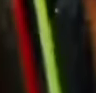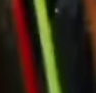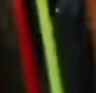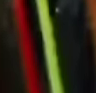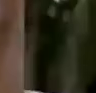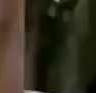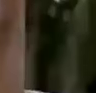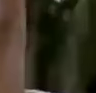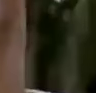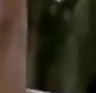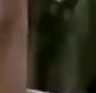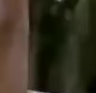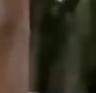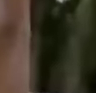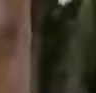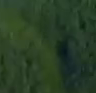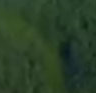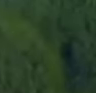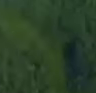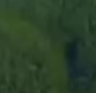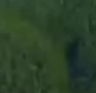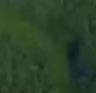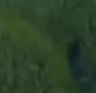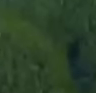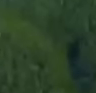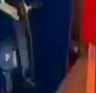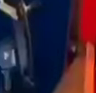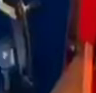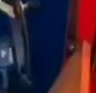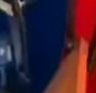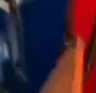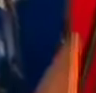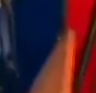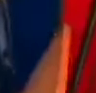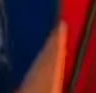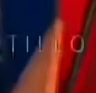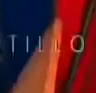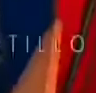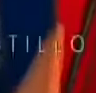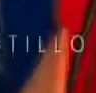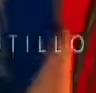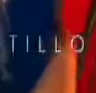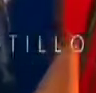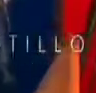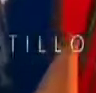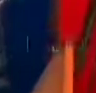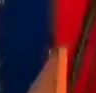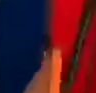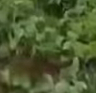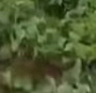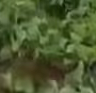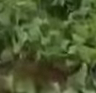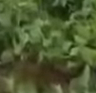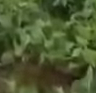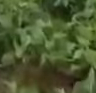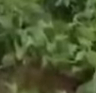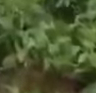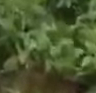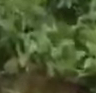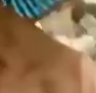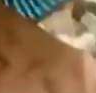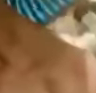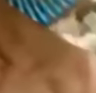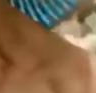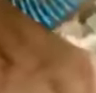tierra tierra hombre tierra llano grande y lealtad fuerza del hombre que